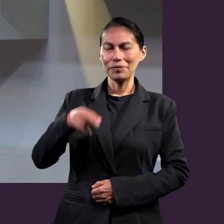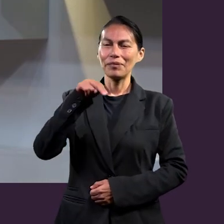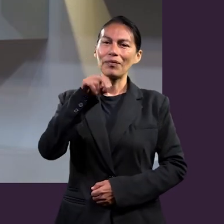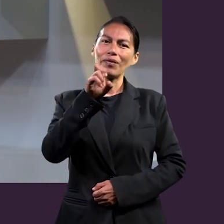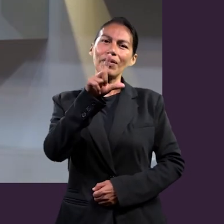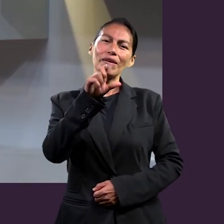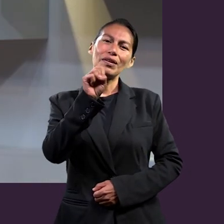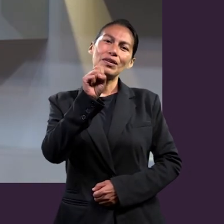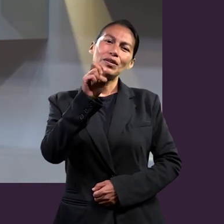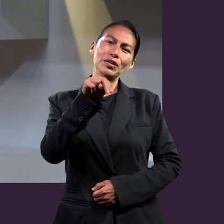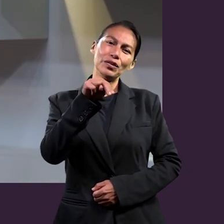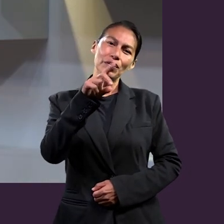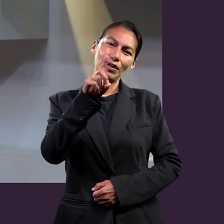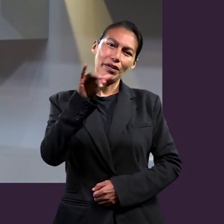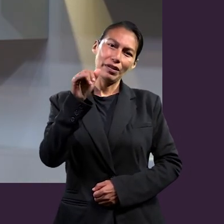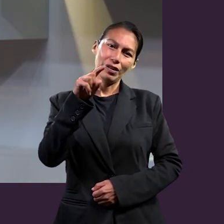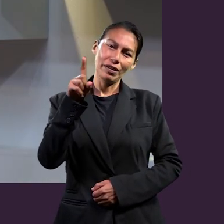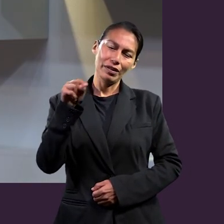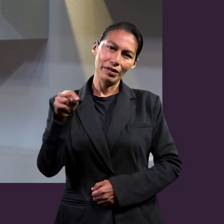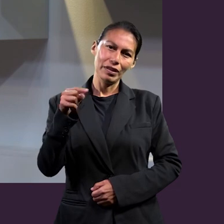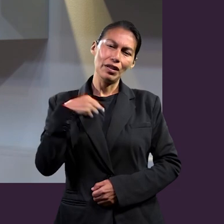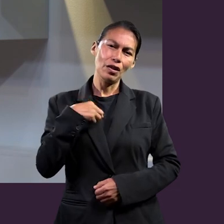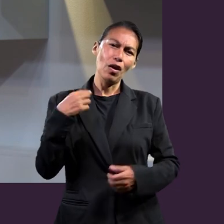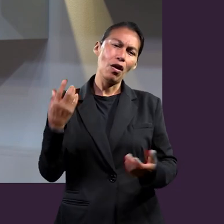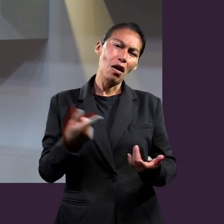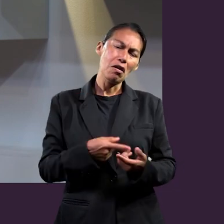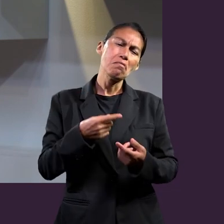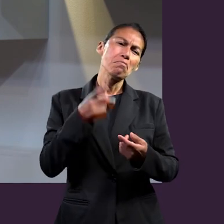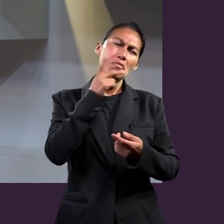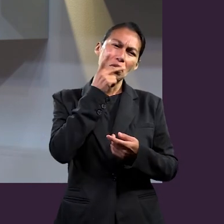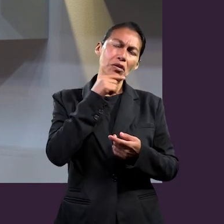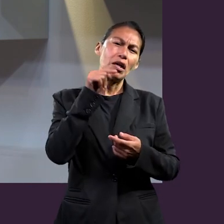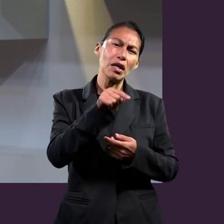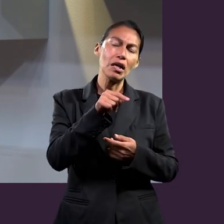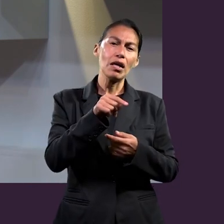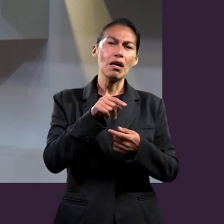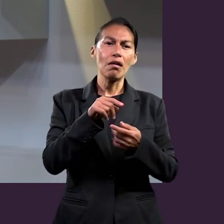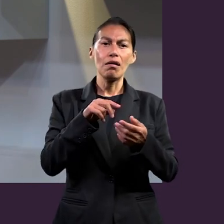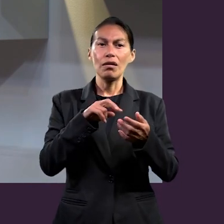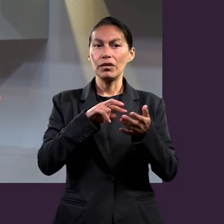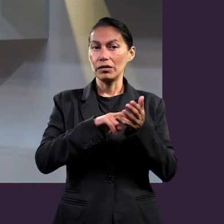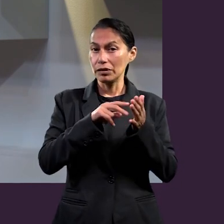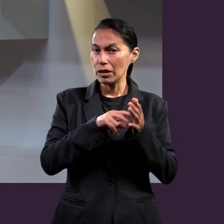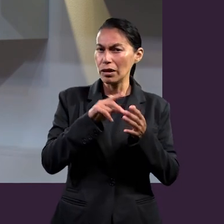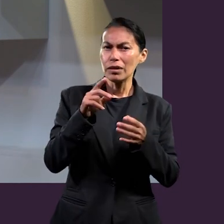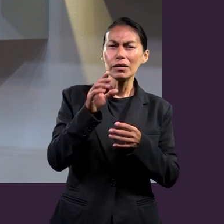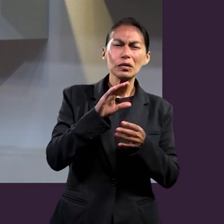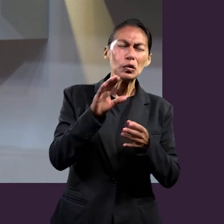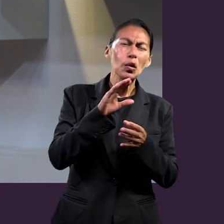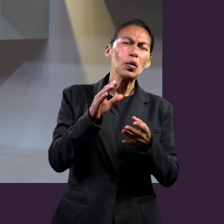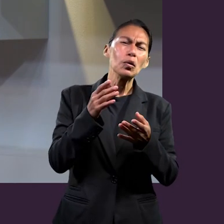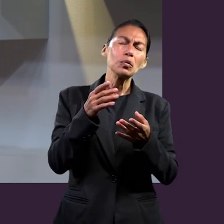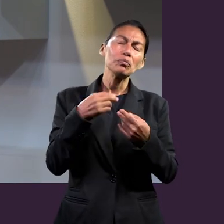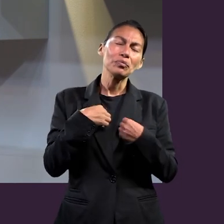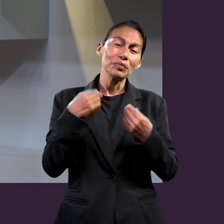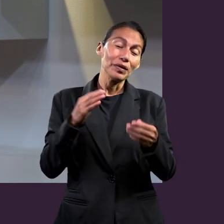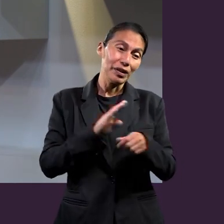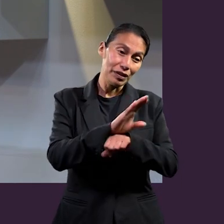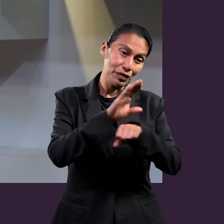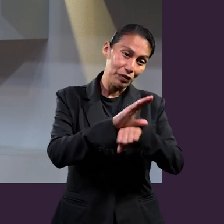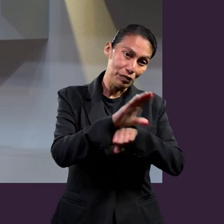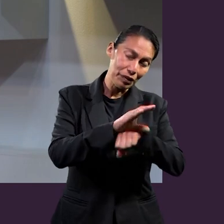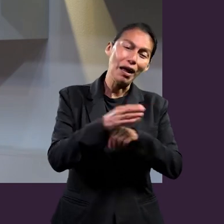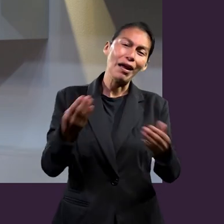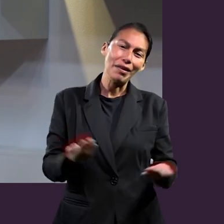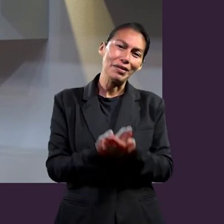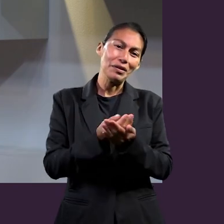Nelson Díaz, soy capellán en la Facultad de Ciencias Empresariales y Jurídicas y soy la cuota internacional. Soy originario de Colombia,